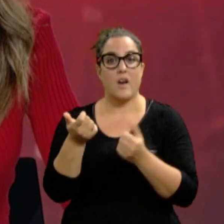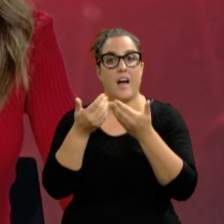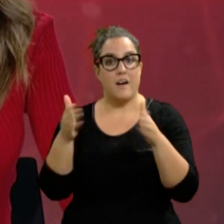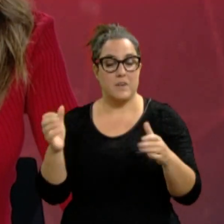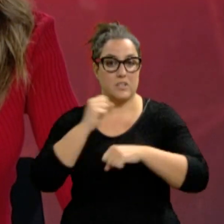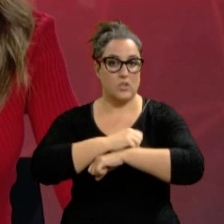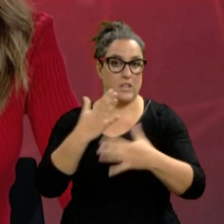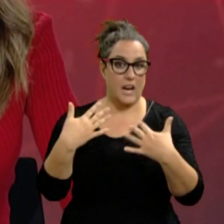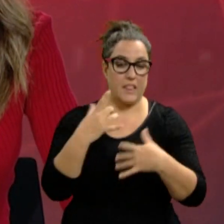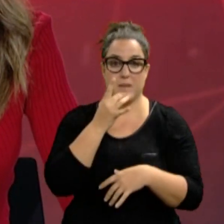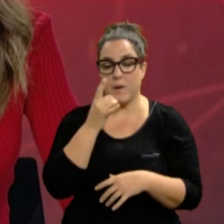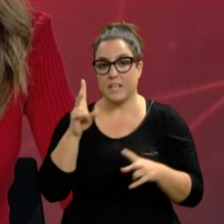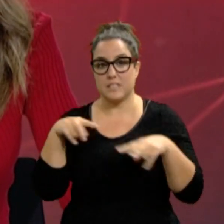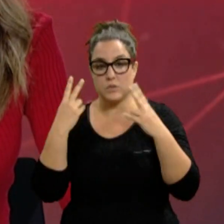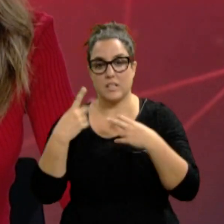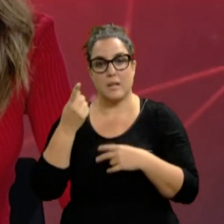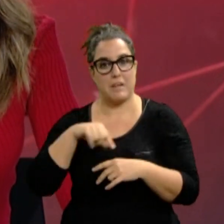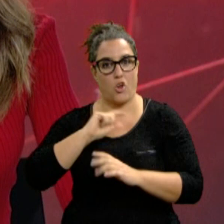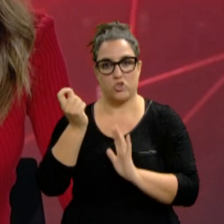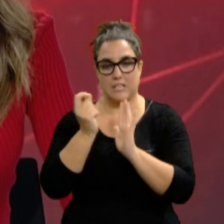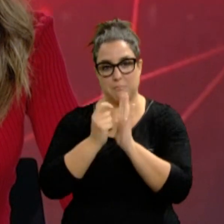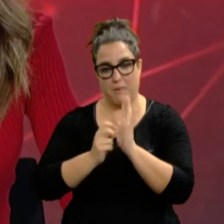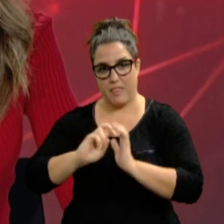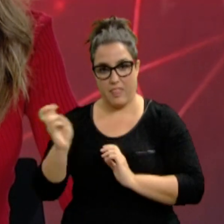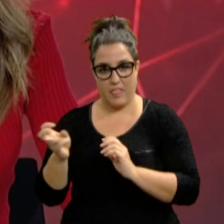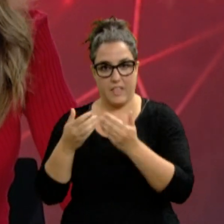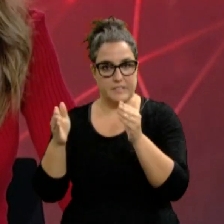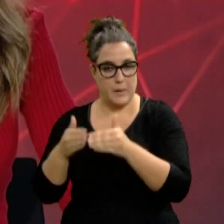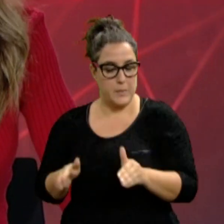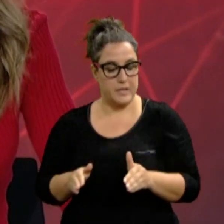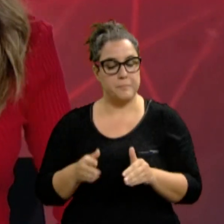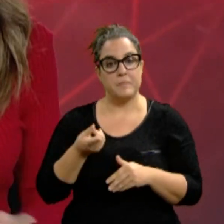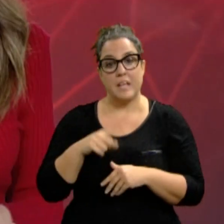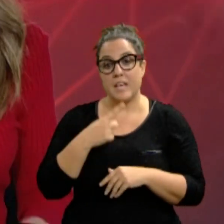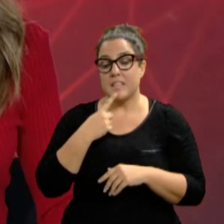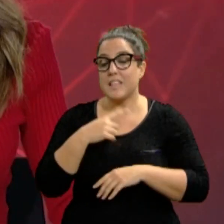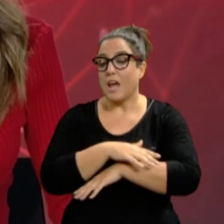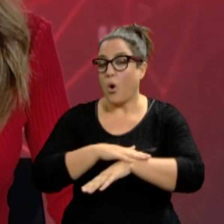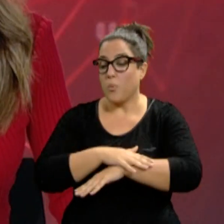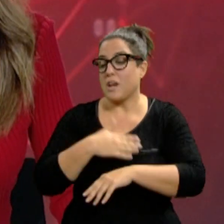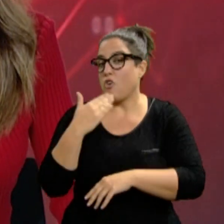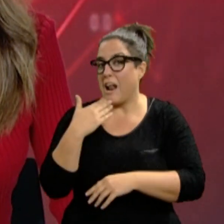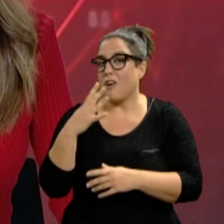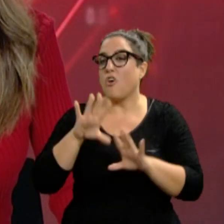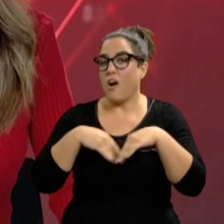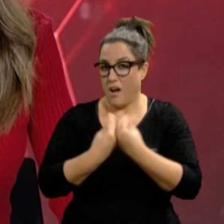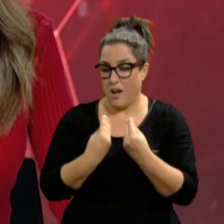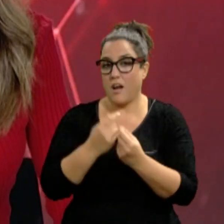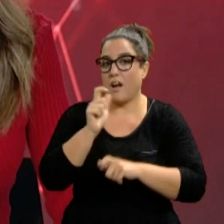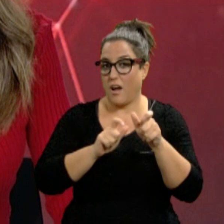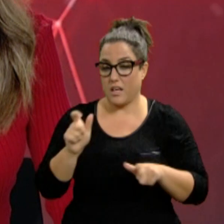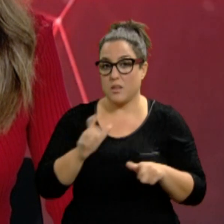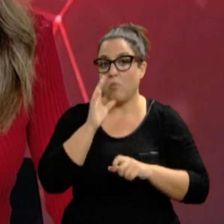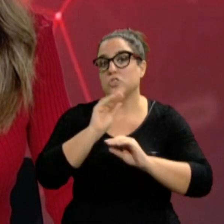aplicación de otras medidas de flexibilización. Bueno, pues bien, el gobierno dice que se han constatado ciertas aglomeraciones ante las que hace un